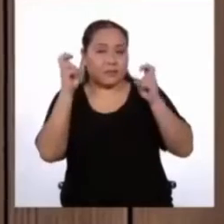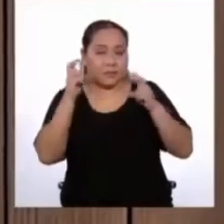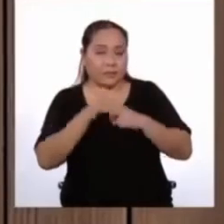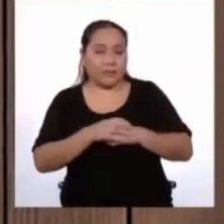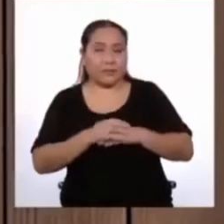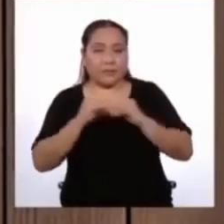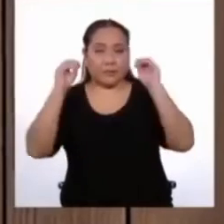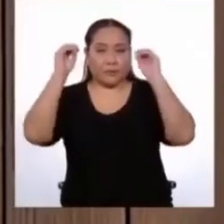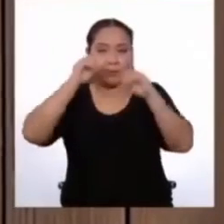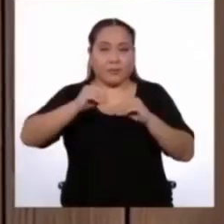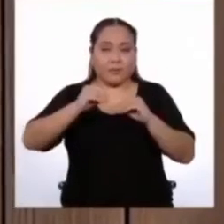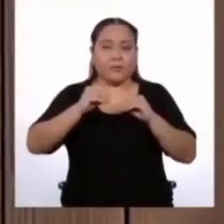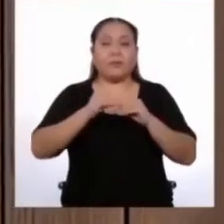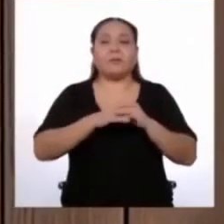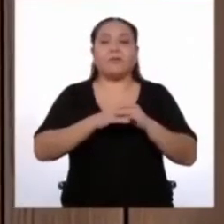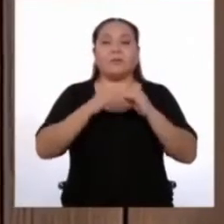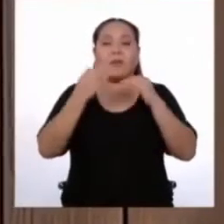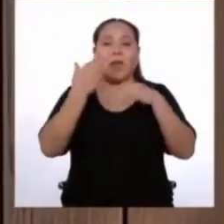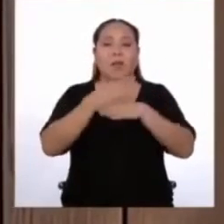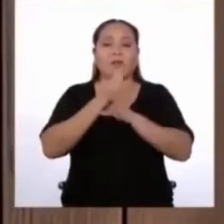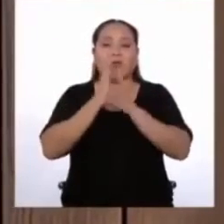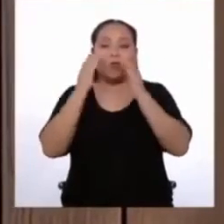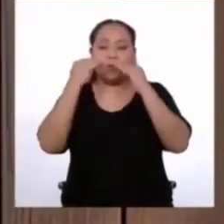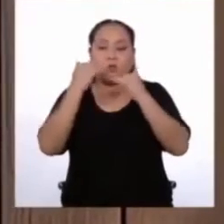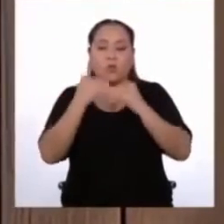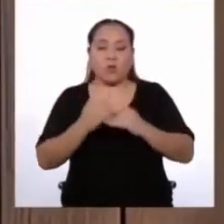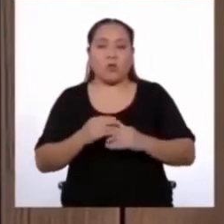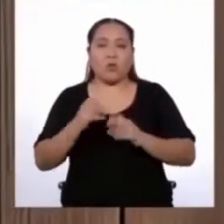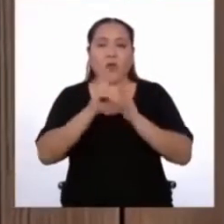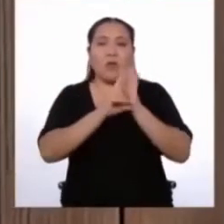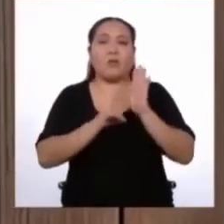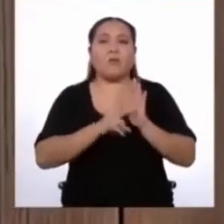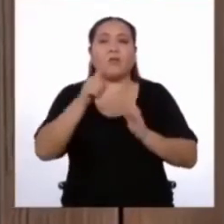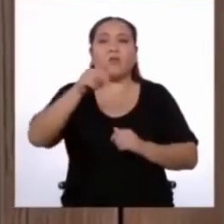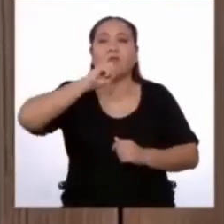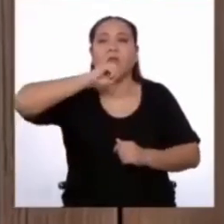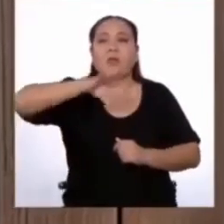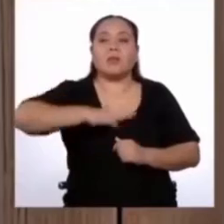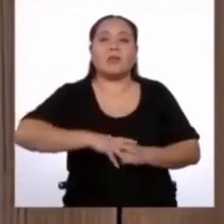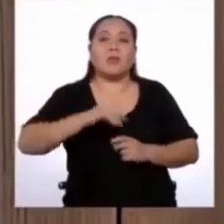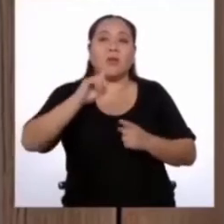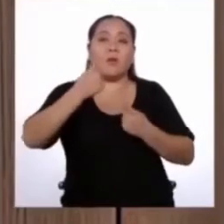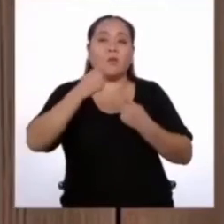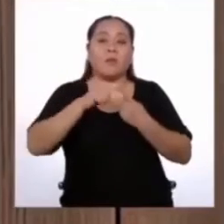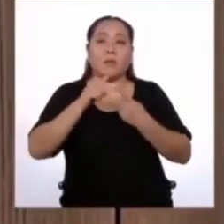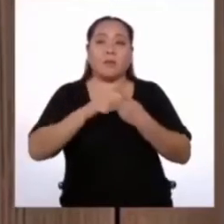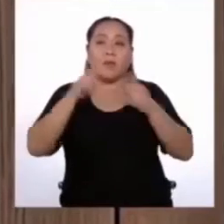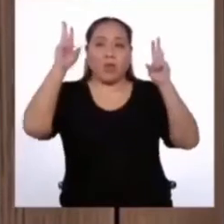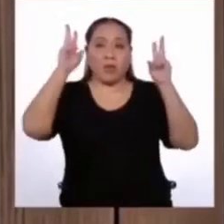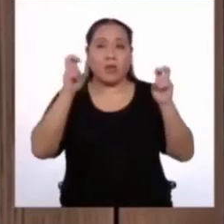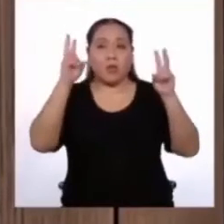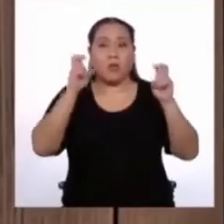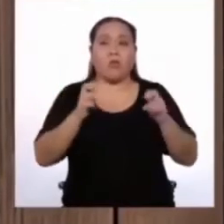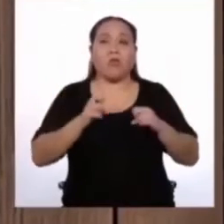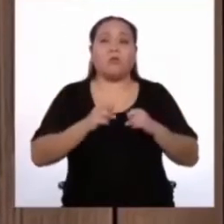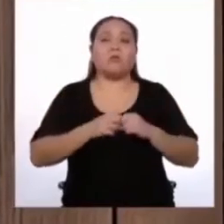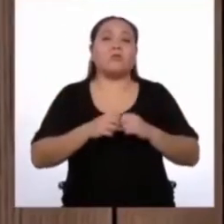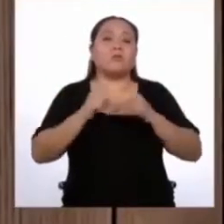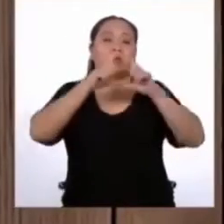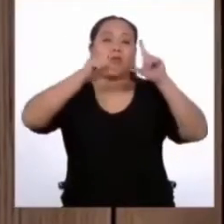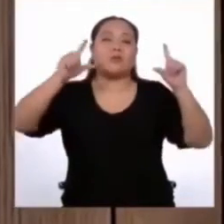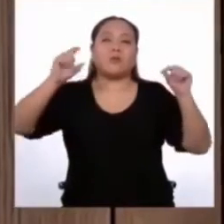Lo que vamos a ver ahora sería la estructura de un reglamento. Como dijiste, la primera parte es el título o el